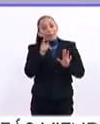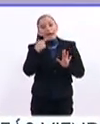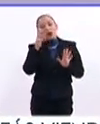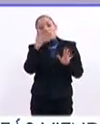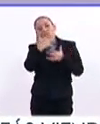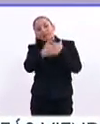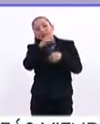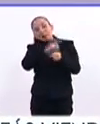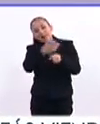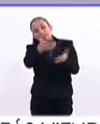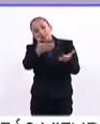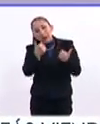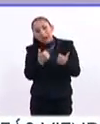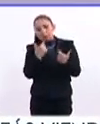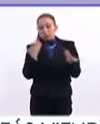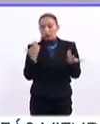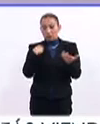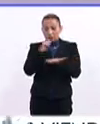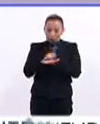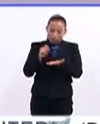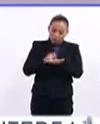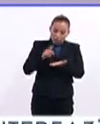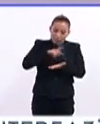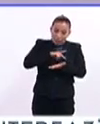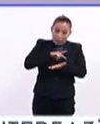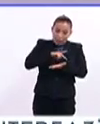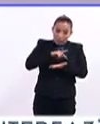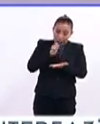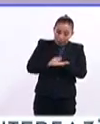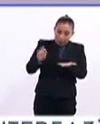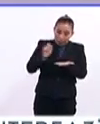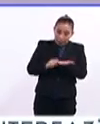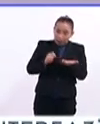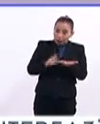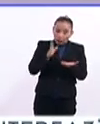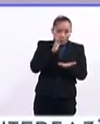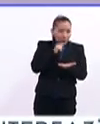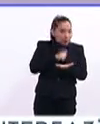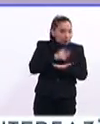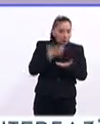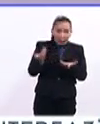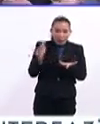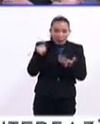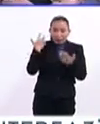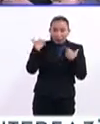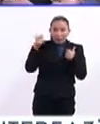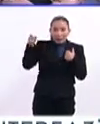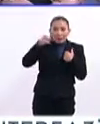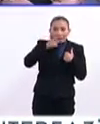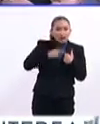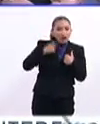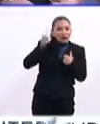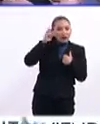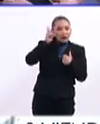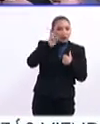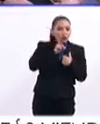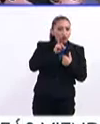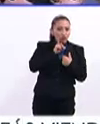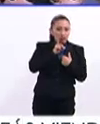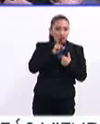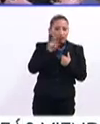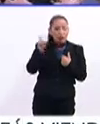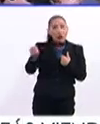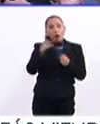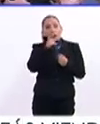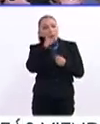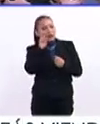llamarte en 15 días. Entonces, como yo lo estoy anotando con mi propio puño y letra, no hay posibilidad de que no entendí lo que me dijo la directora. No, la escuela está viendo cosas